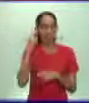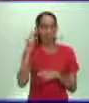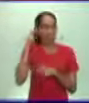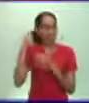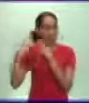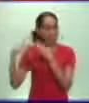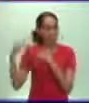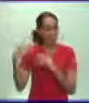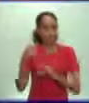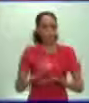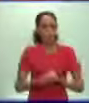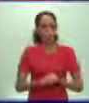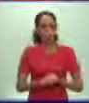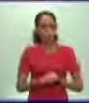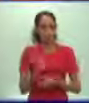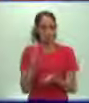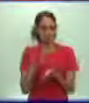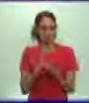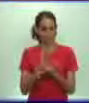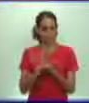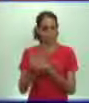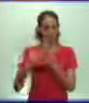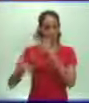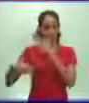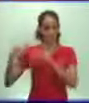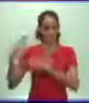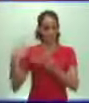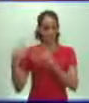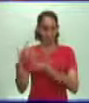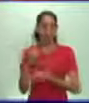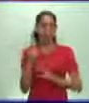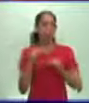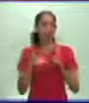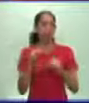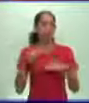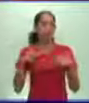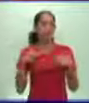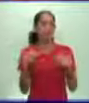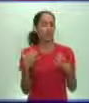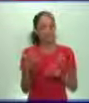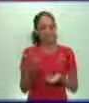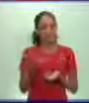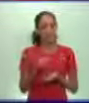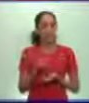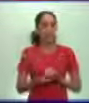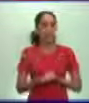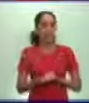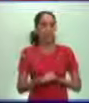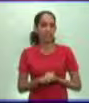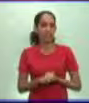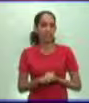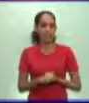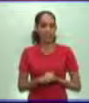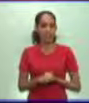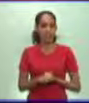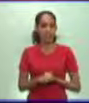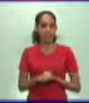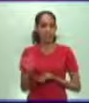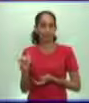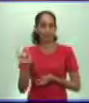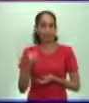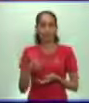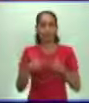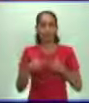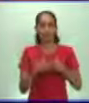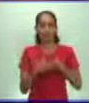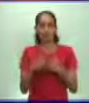Recordarán ustedes que en el encuentro anterior estuvimos conversando e intercambiando un poco sobre los viajes de descubrimiento